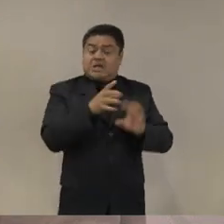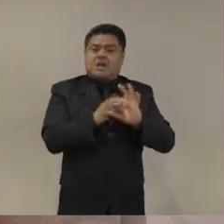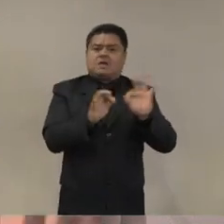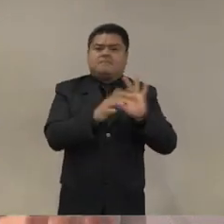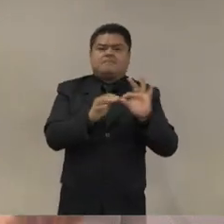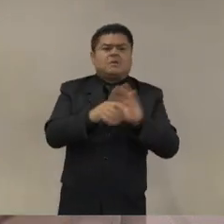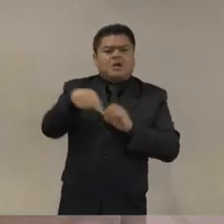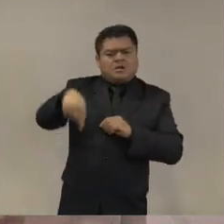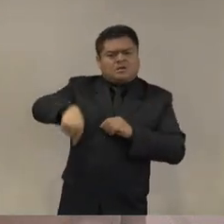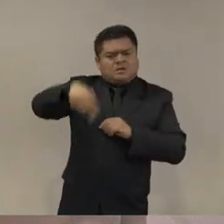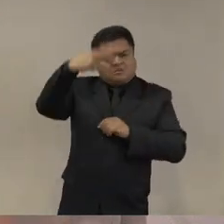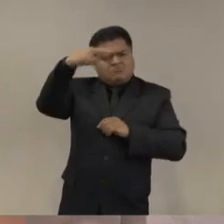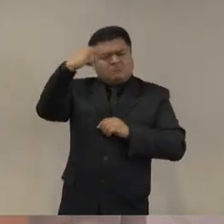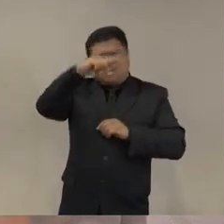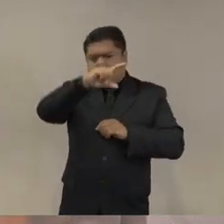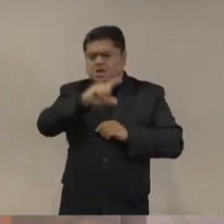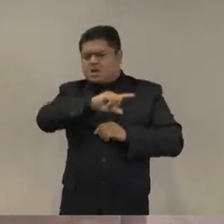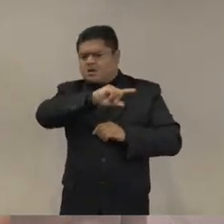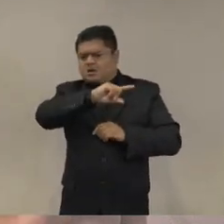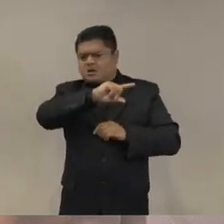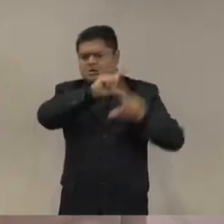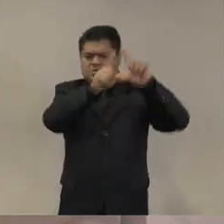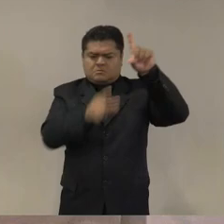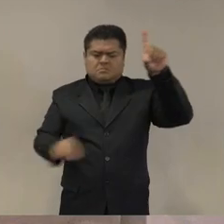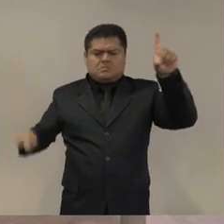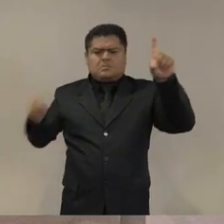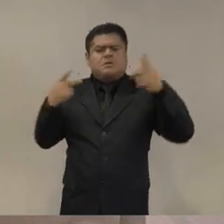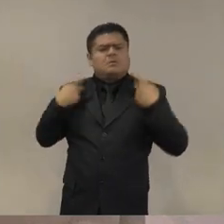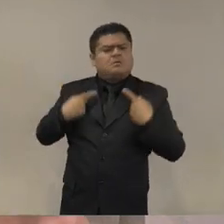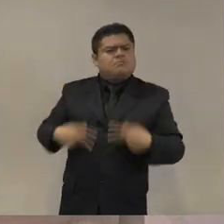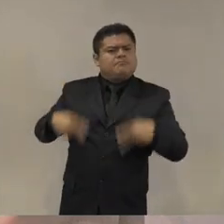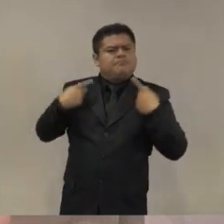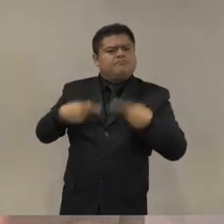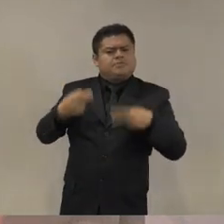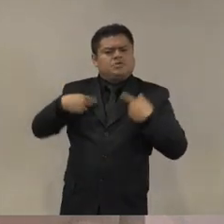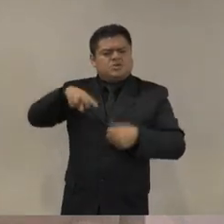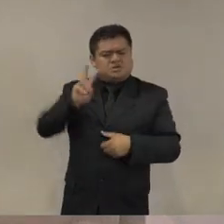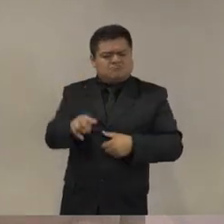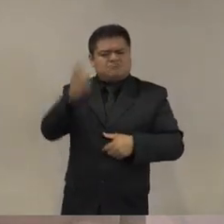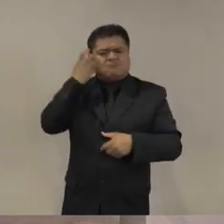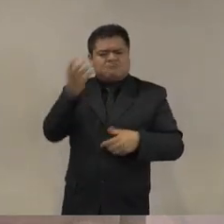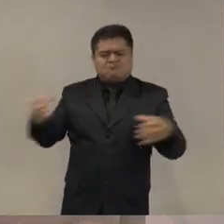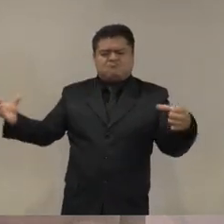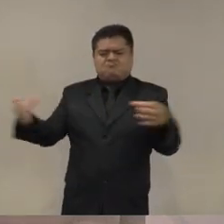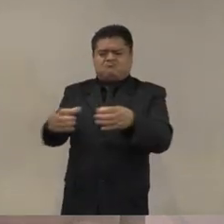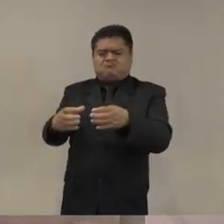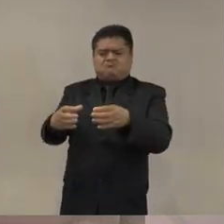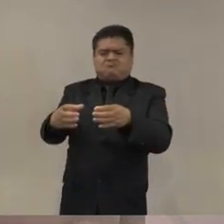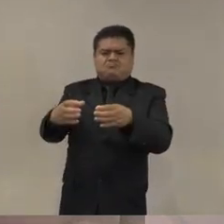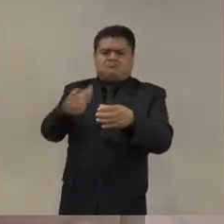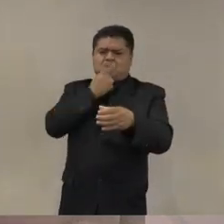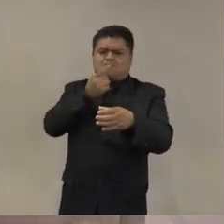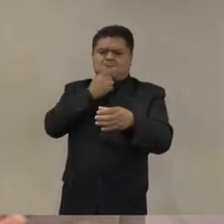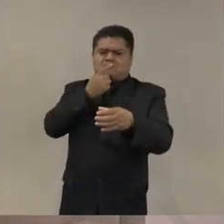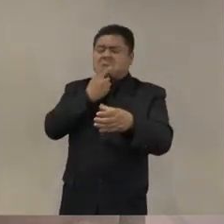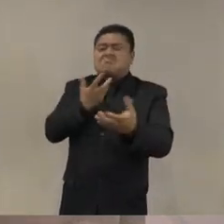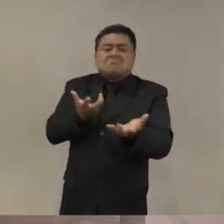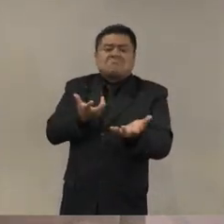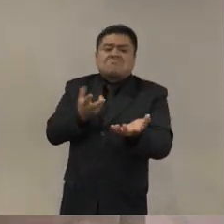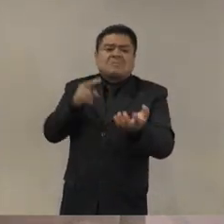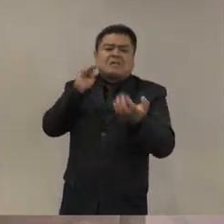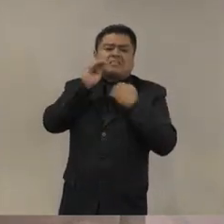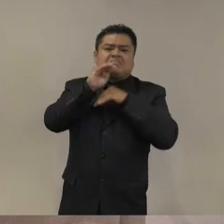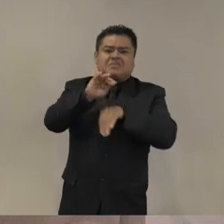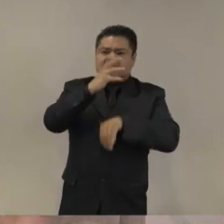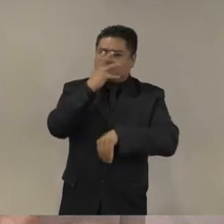seriedad en este tema por una simple y llana razón y es que no se creó jamás un